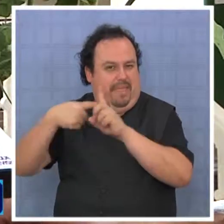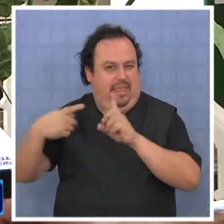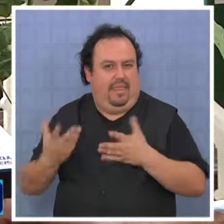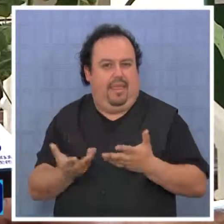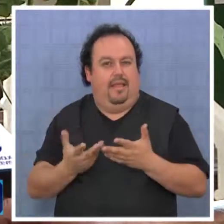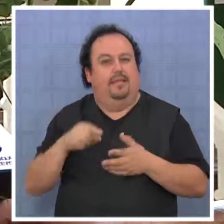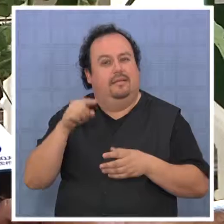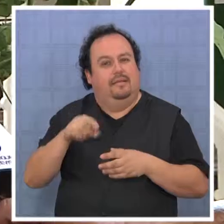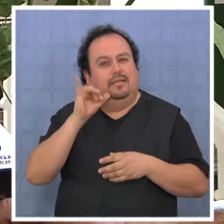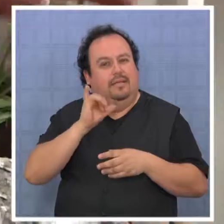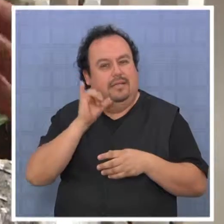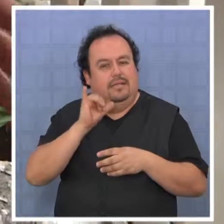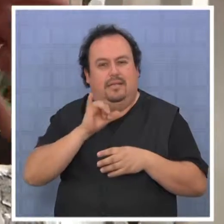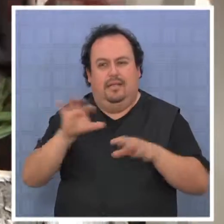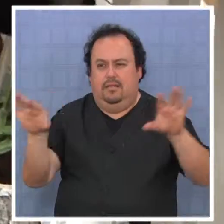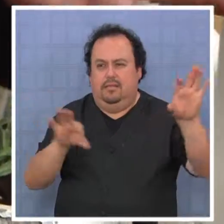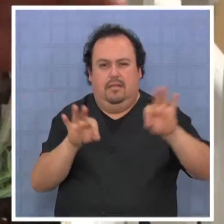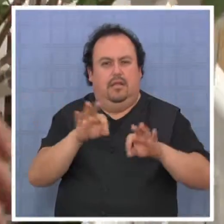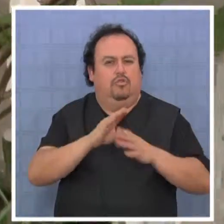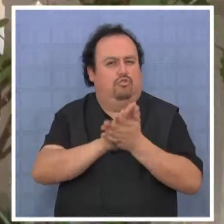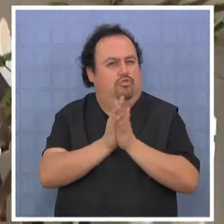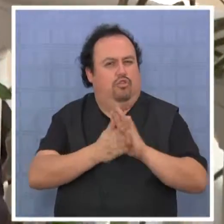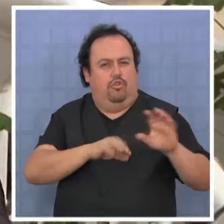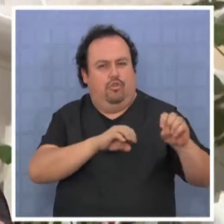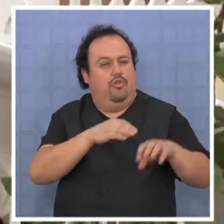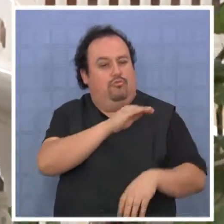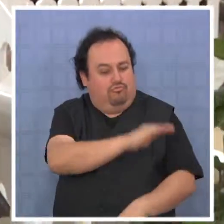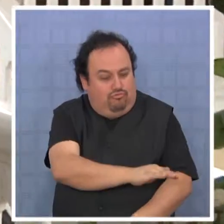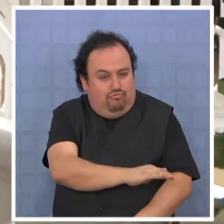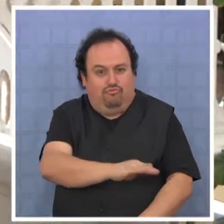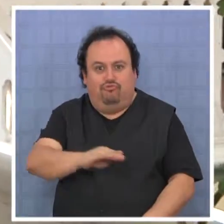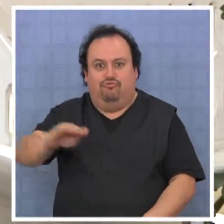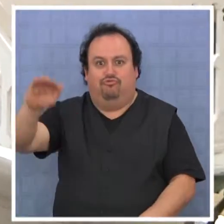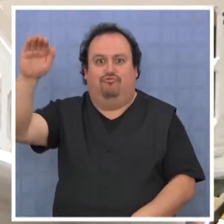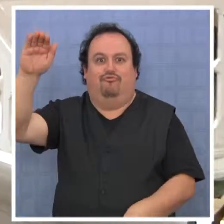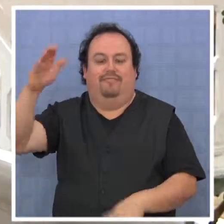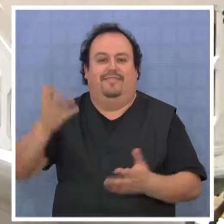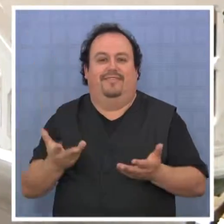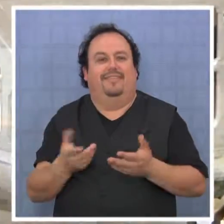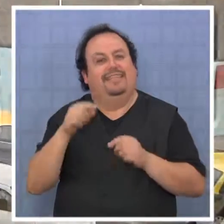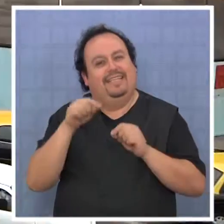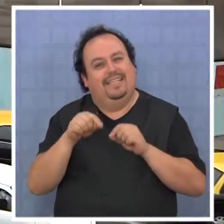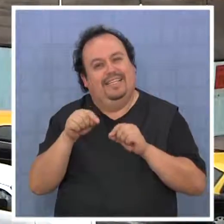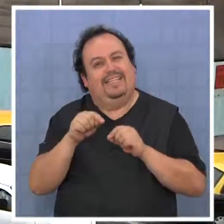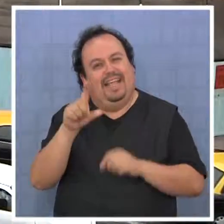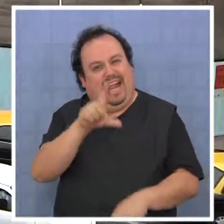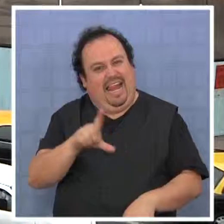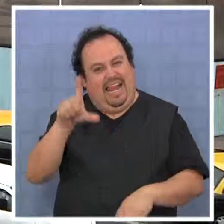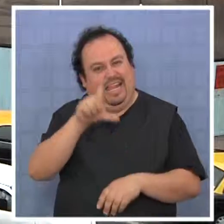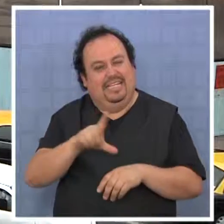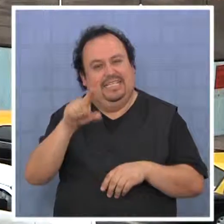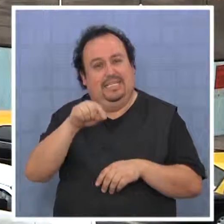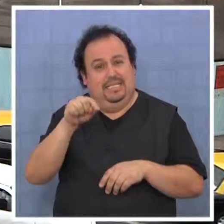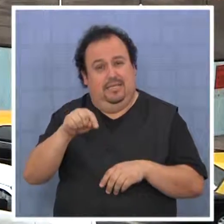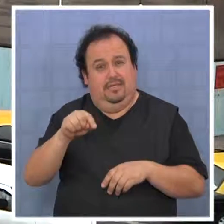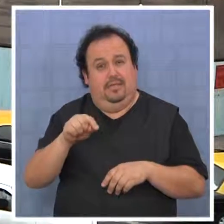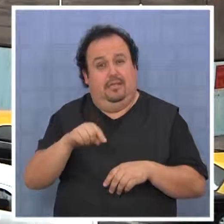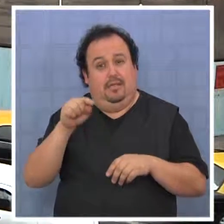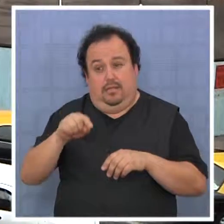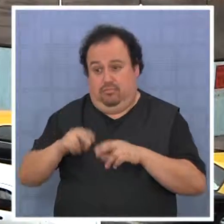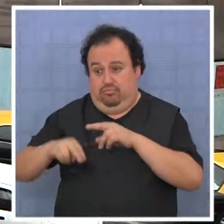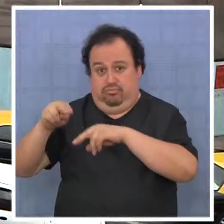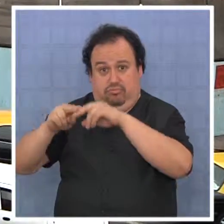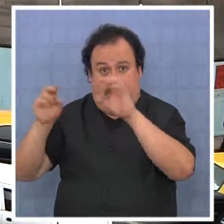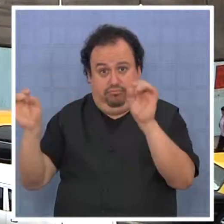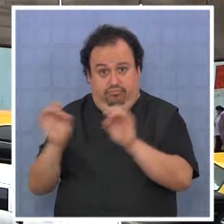el de Iquique tiene la particularidad de que toma todo el nivel de enseñanza, desde los más chiquitos hasta la enseñanza media. La denominación Liceo es